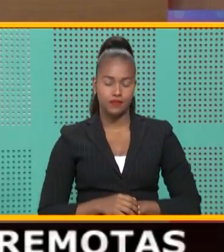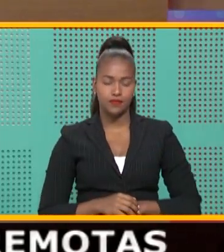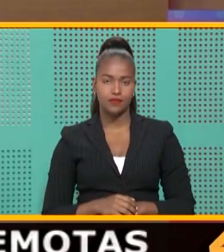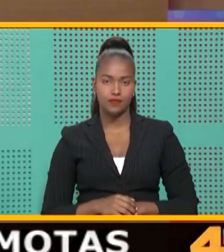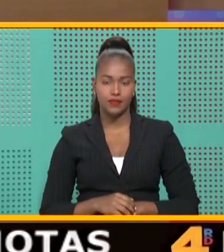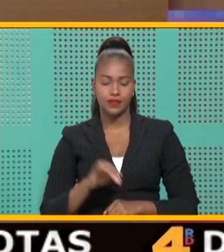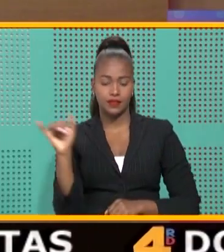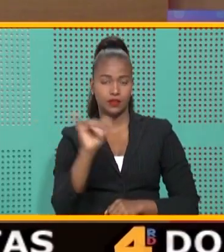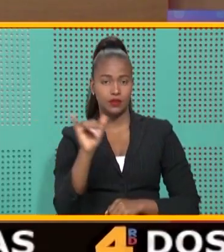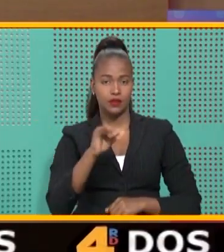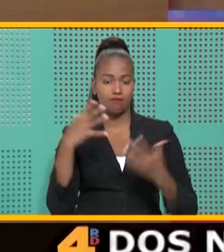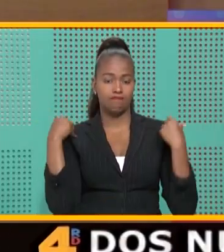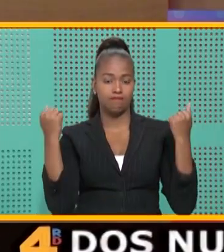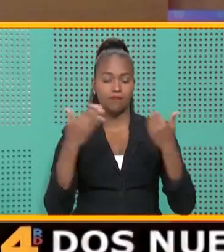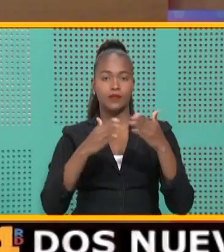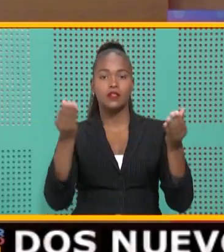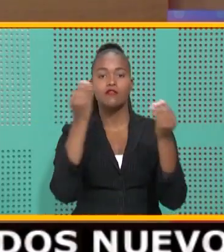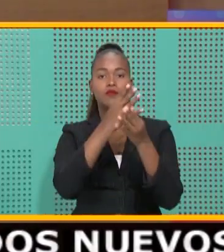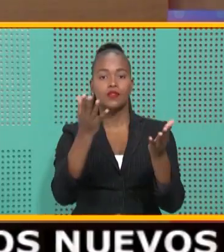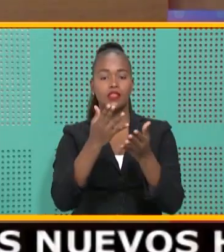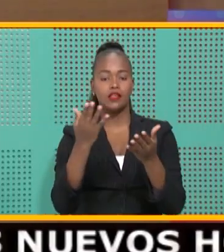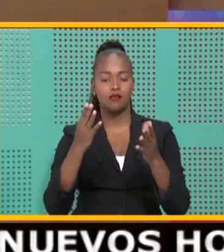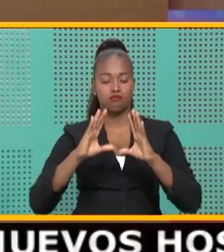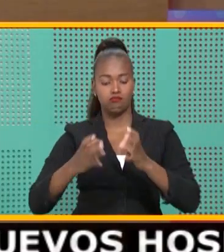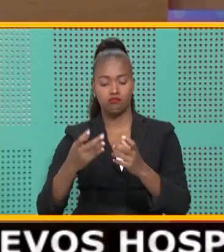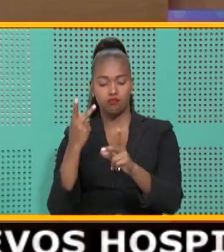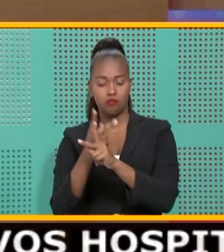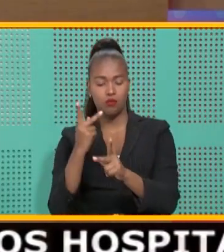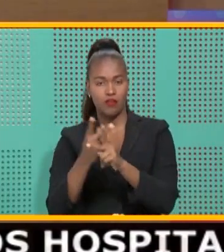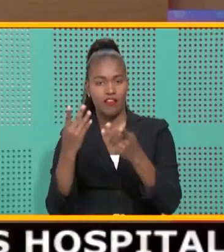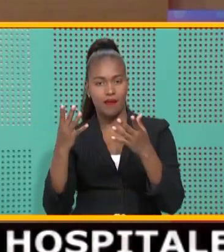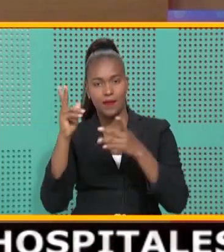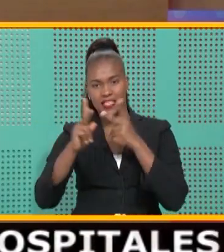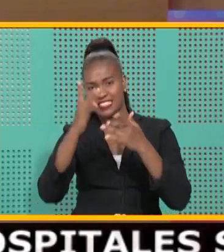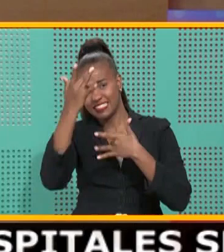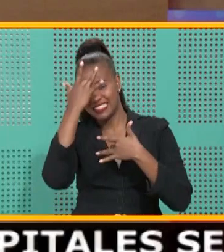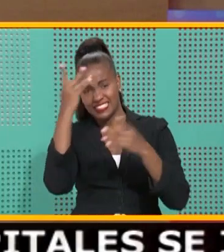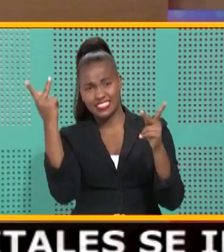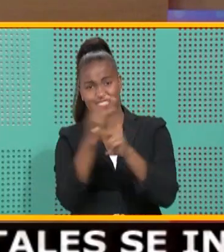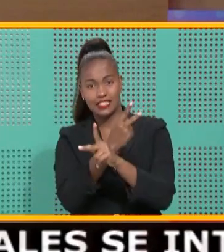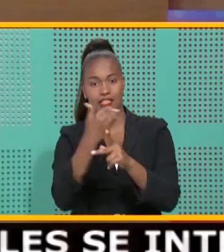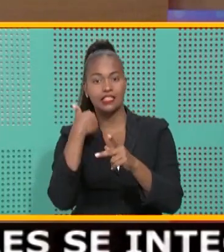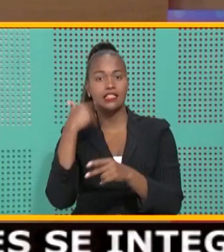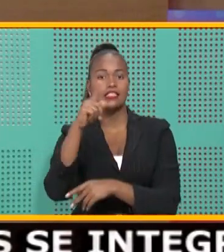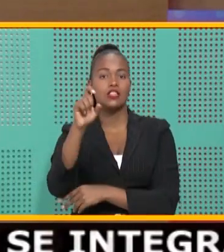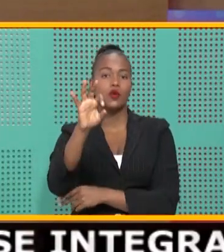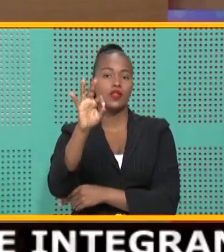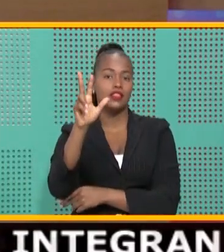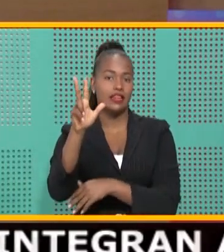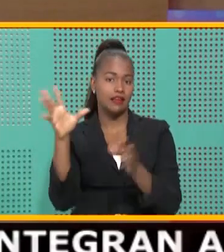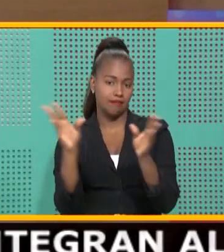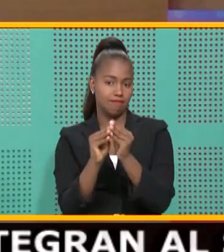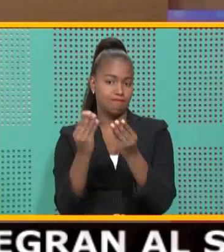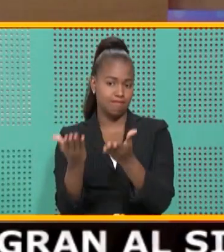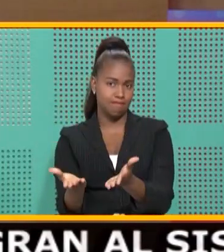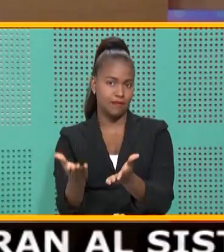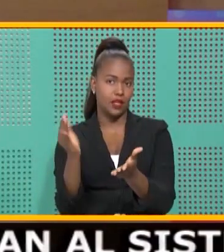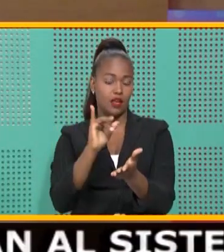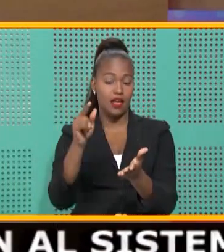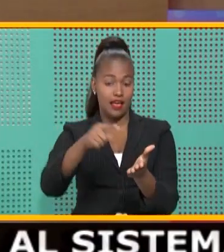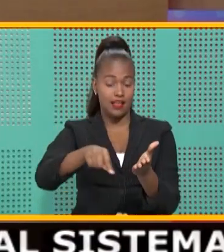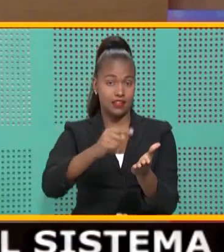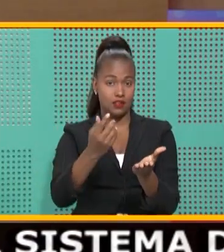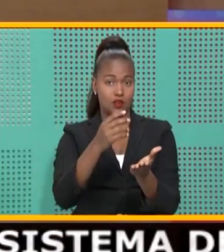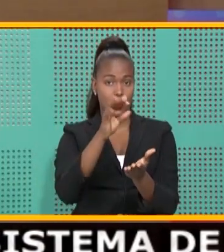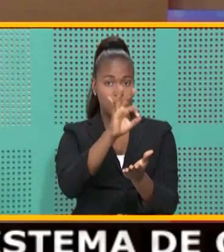De igual forma, Salud Pública informó que en unidad de cuidados intensivos hay 193 pacientes con coronavirus, de los cuales